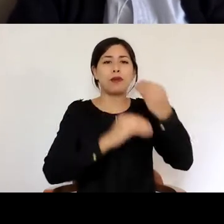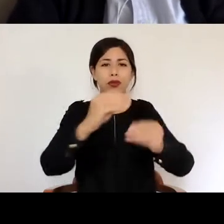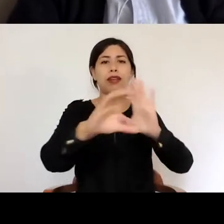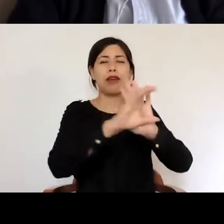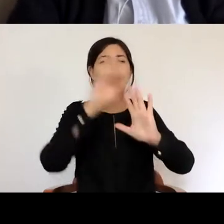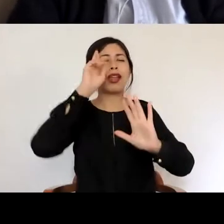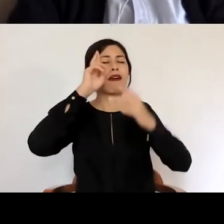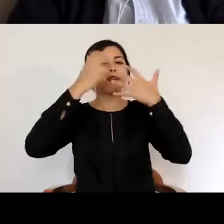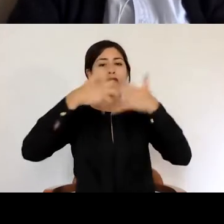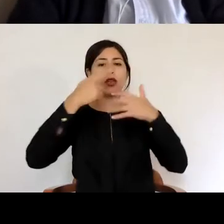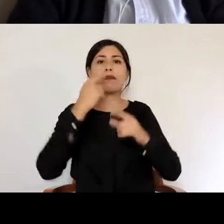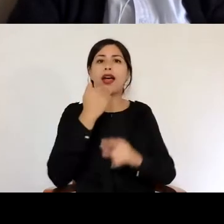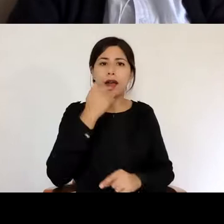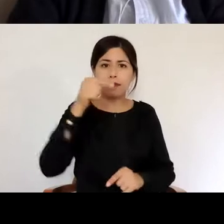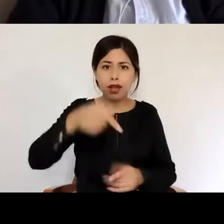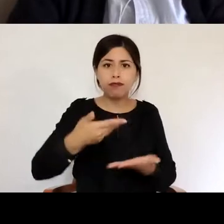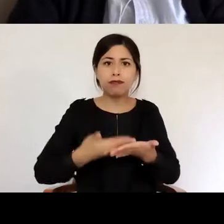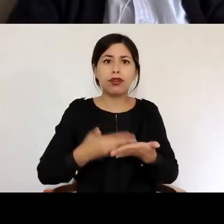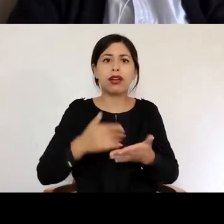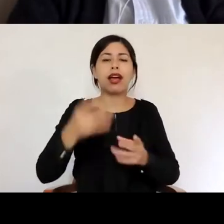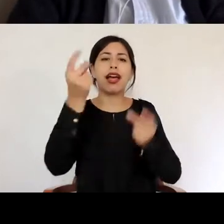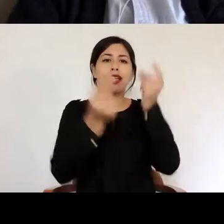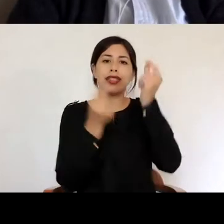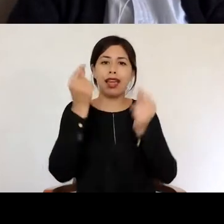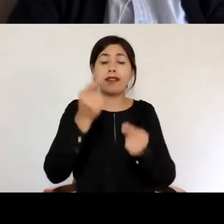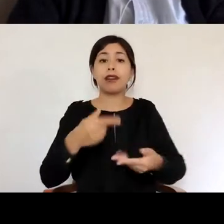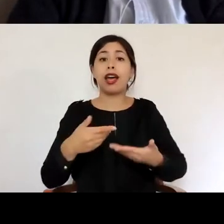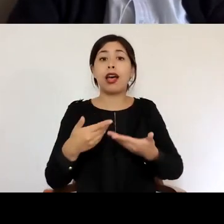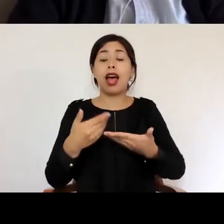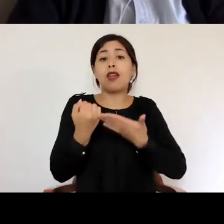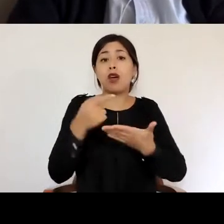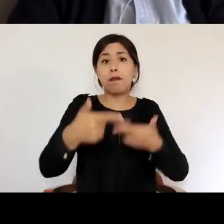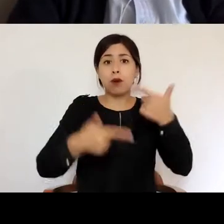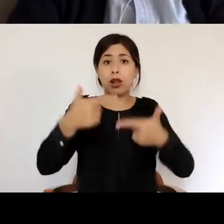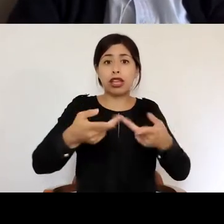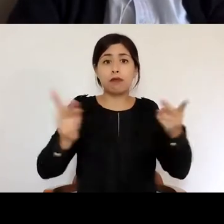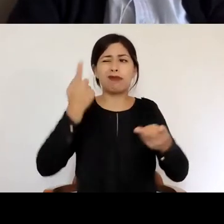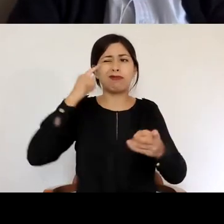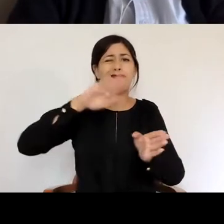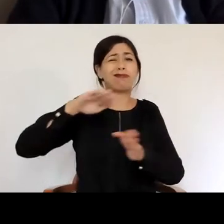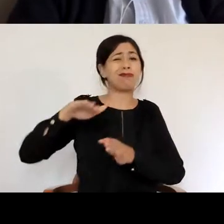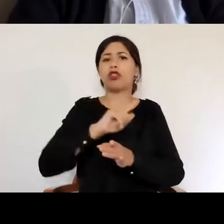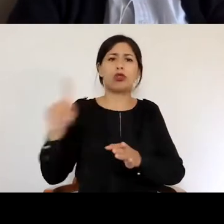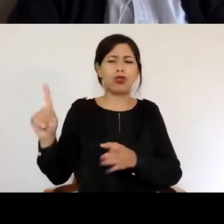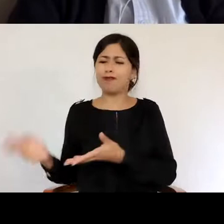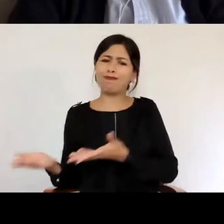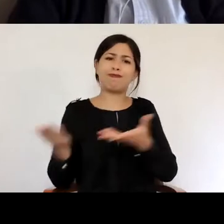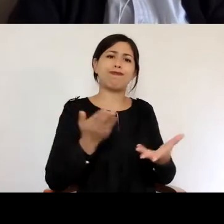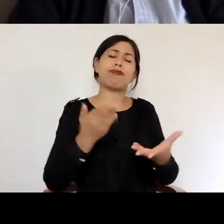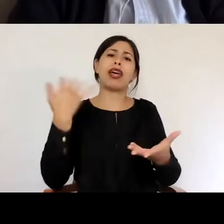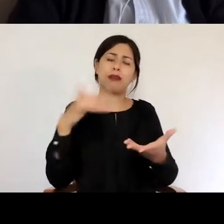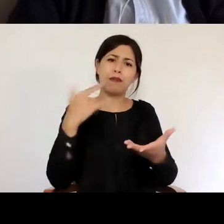con iniciativas como estas, a políticas públicas que no podemos dejar de lado y en las que es urgente avanzar.